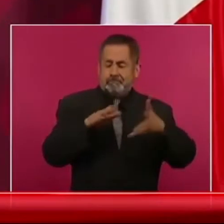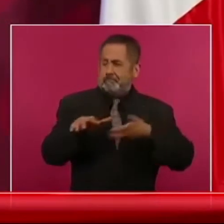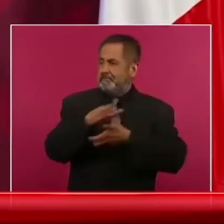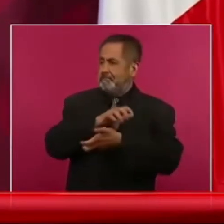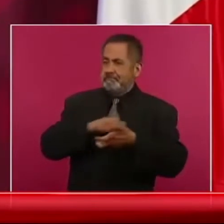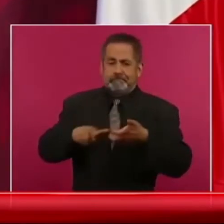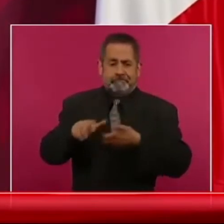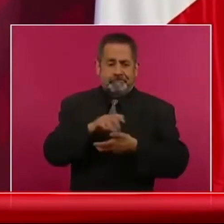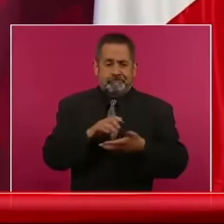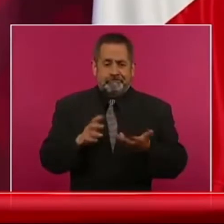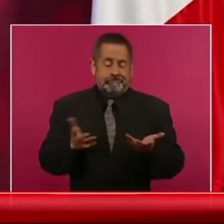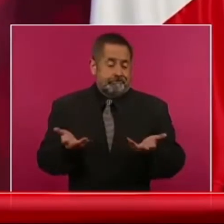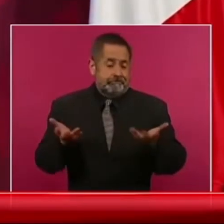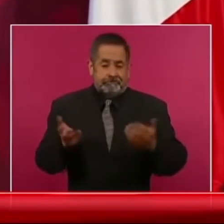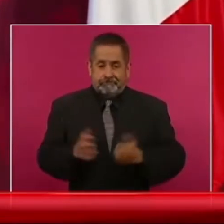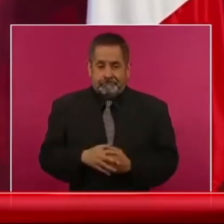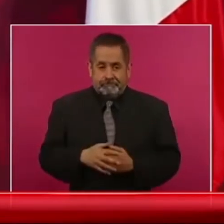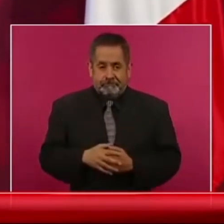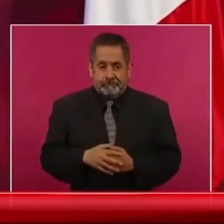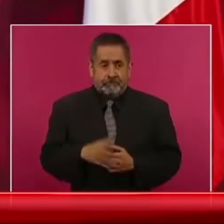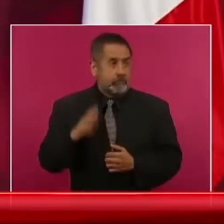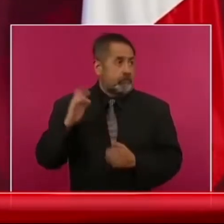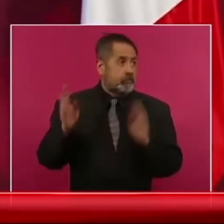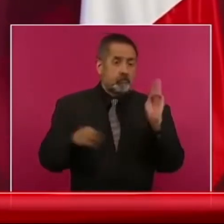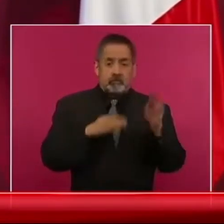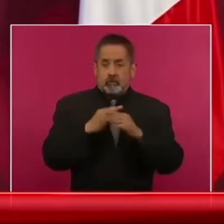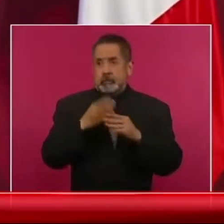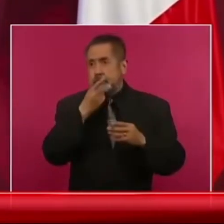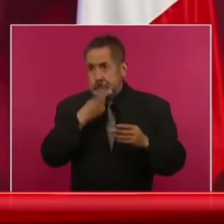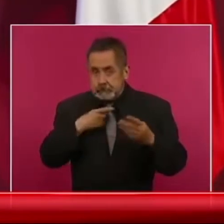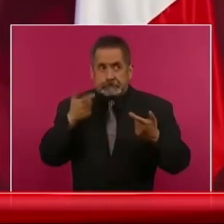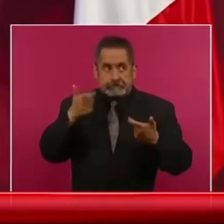que estamos pagando todos.